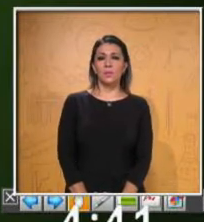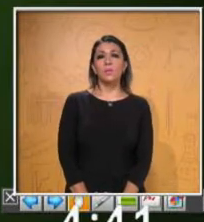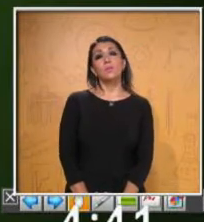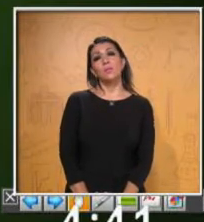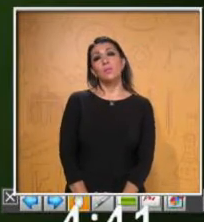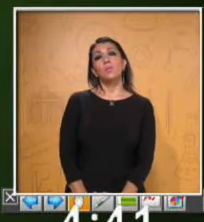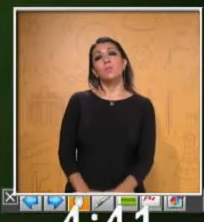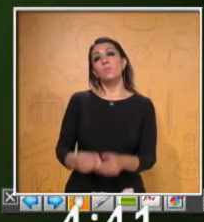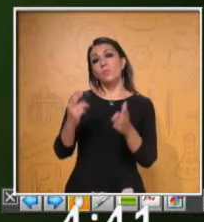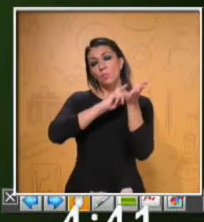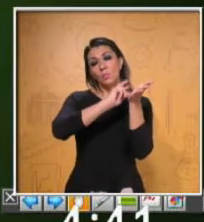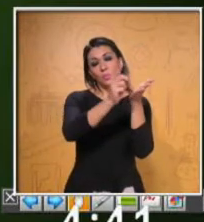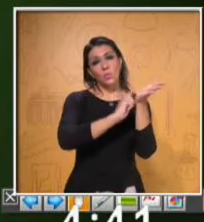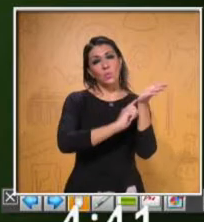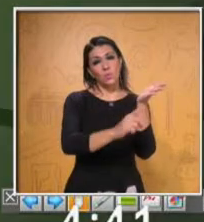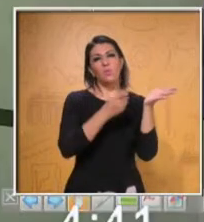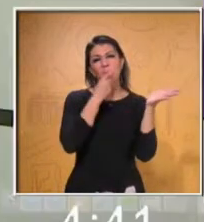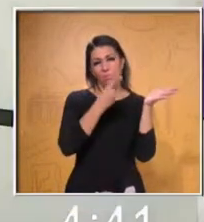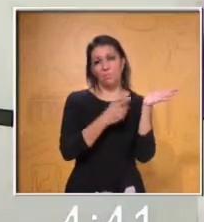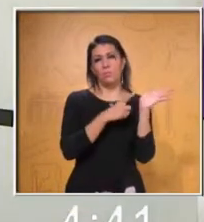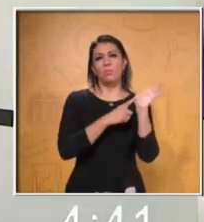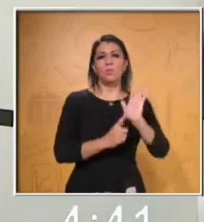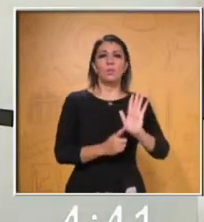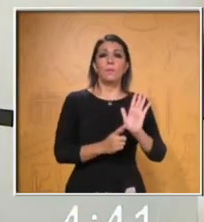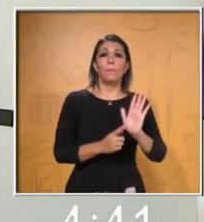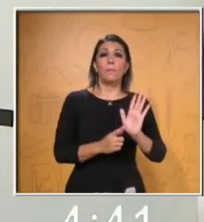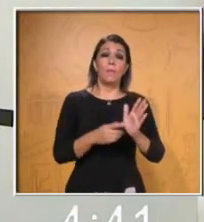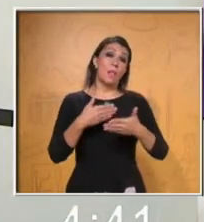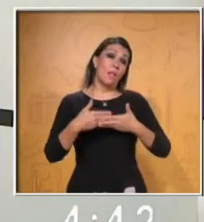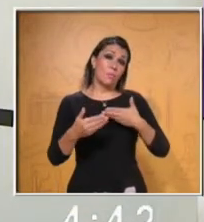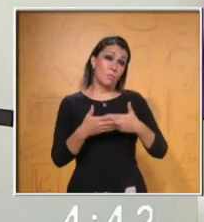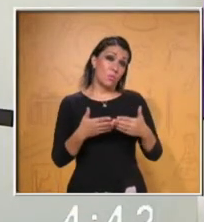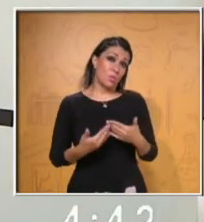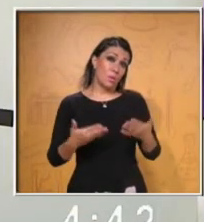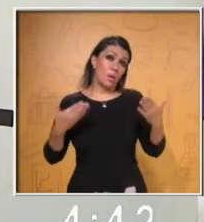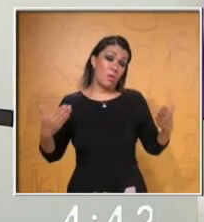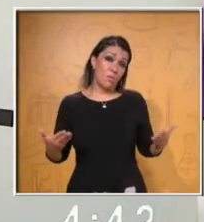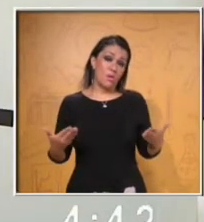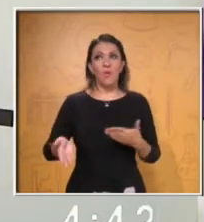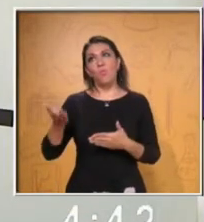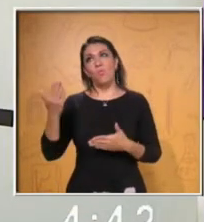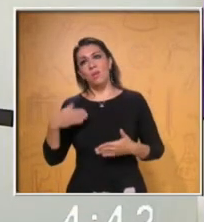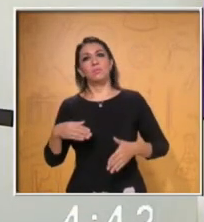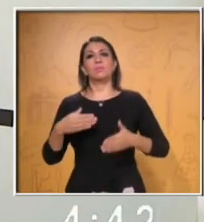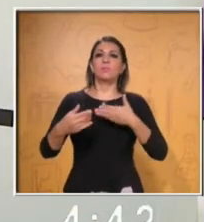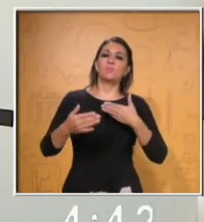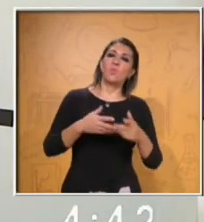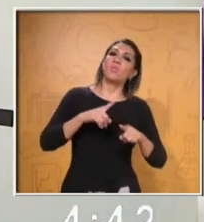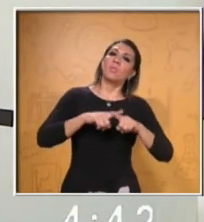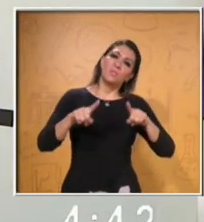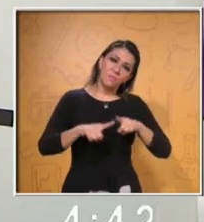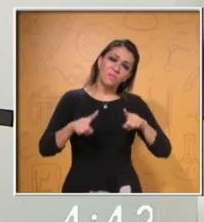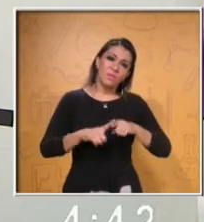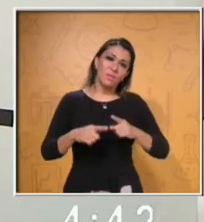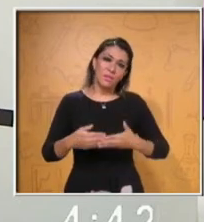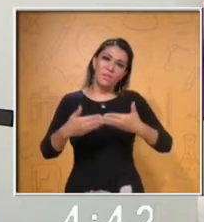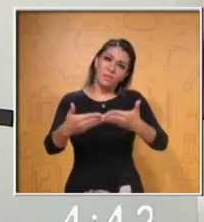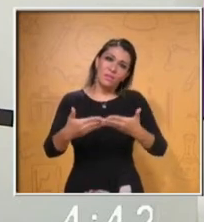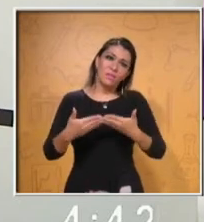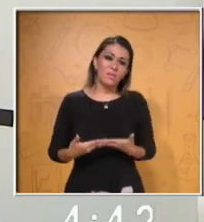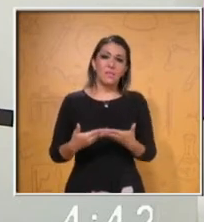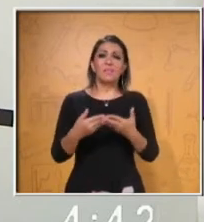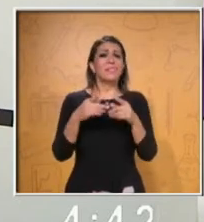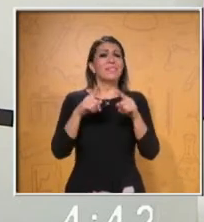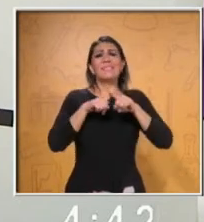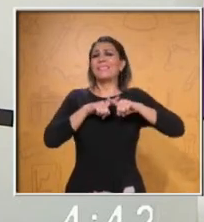Muy bien, revisemos. Nos dice, en moda o a la moda y fuera de moda, la popularidad de los diferentes tipos de